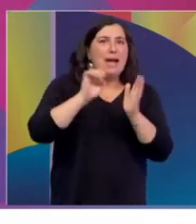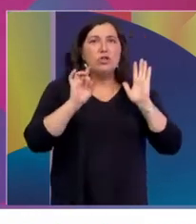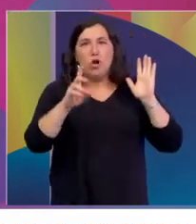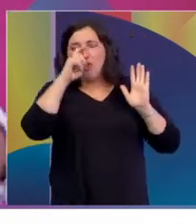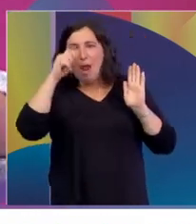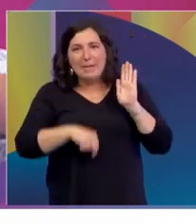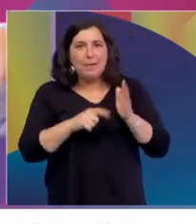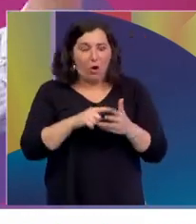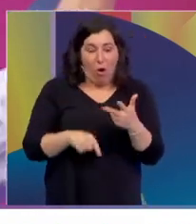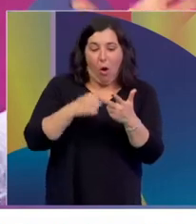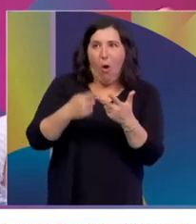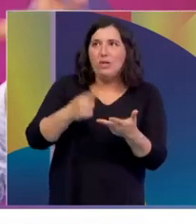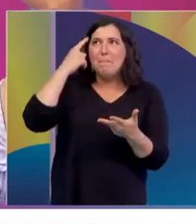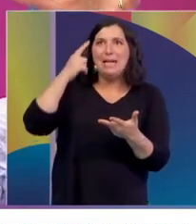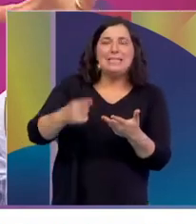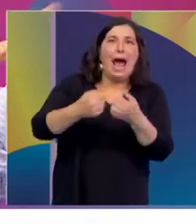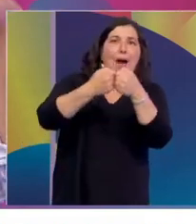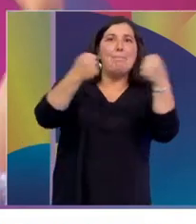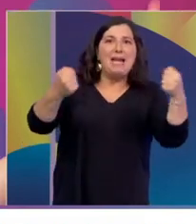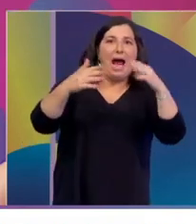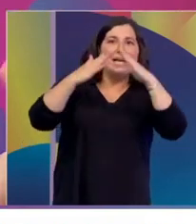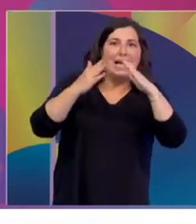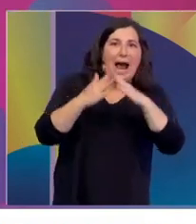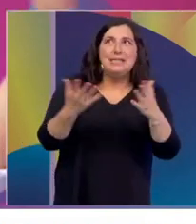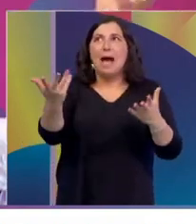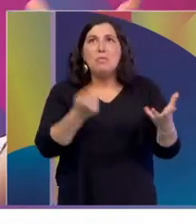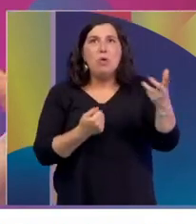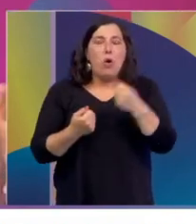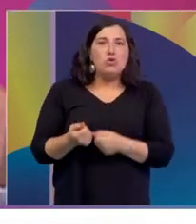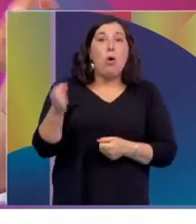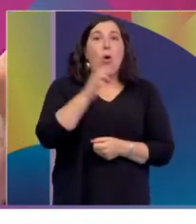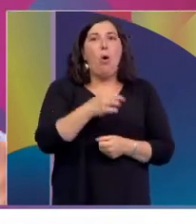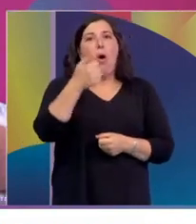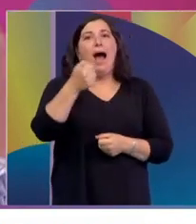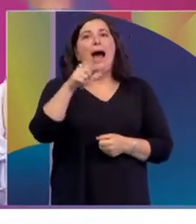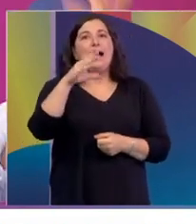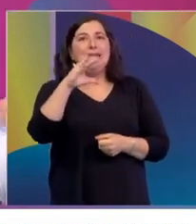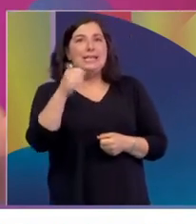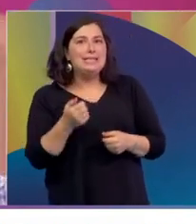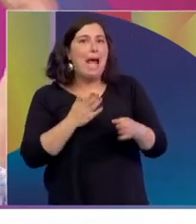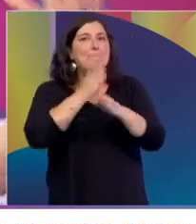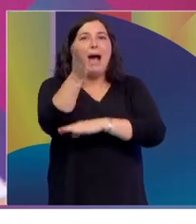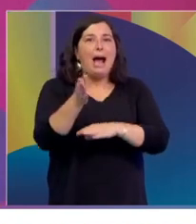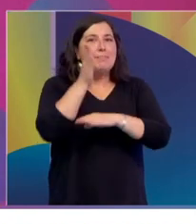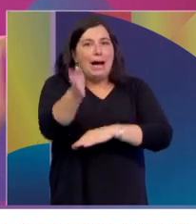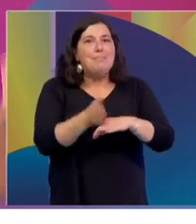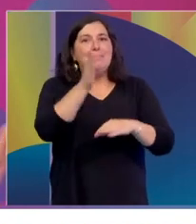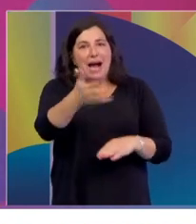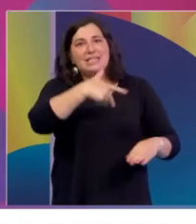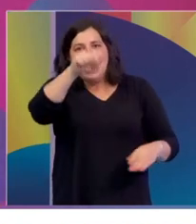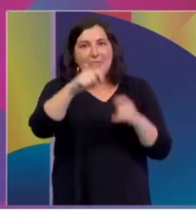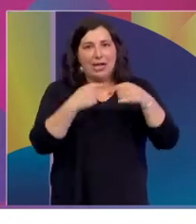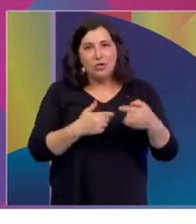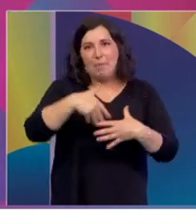a Geraldine diciendo bueno, vamos a ampliar la casita a ver si consigo apoyos, o a Alicia obviamente también, queriendo ir más veces, llevar más equipo y más